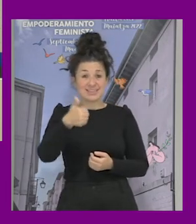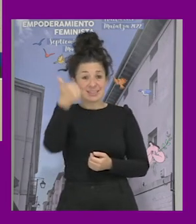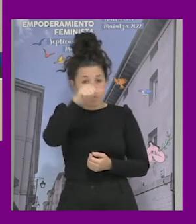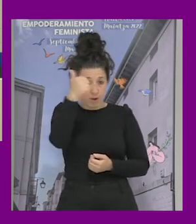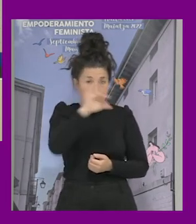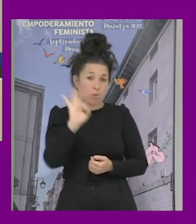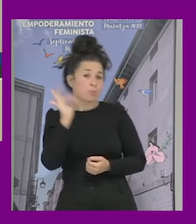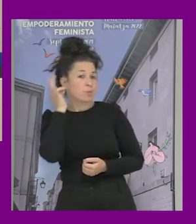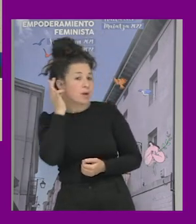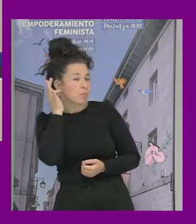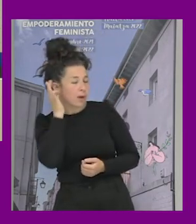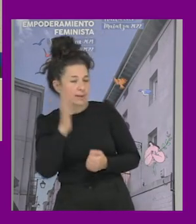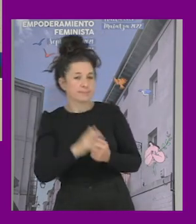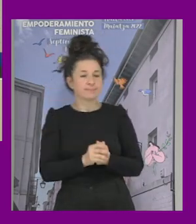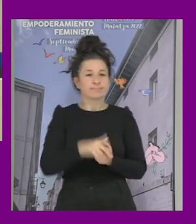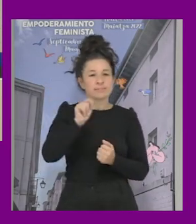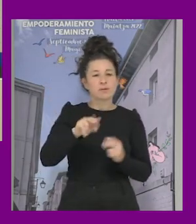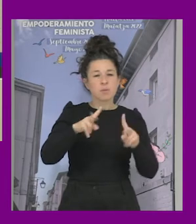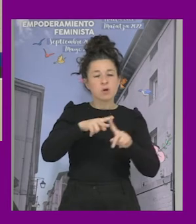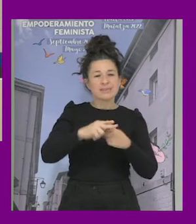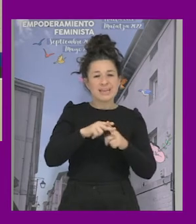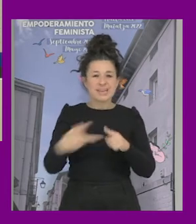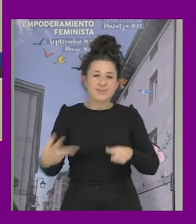de los talleres de prevención en centros educativos